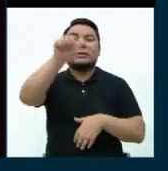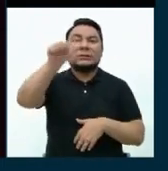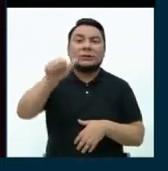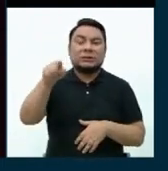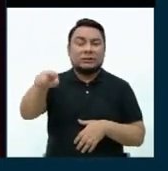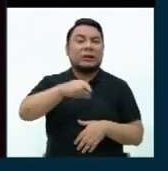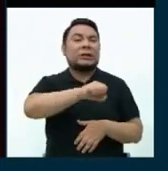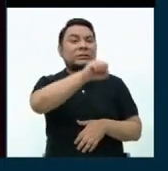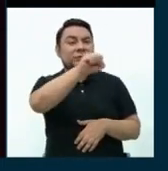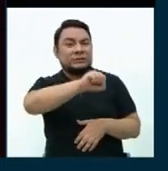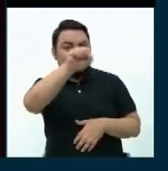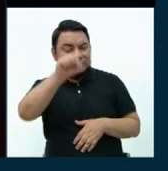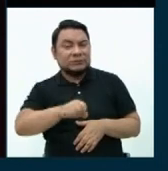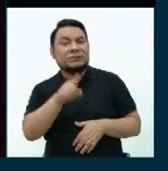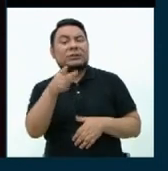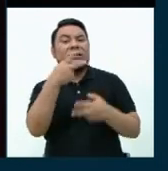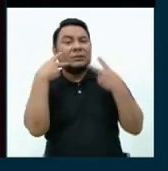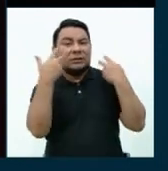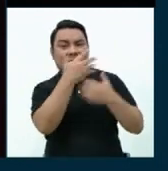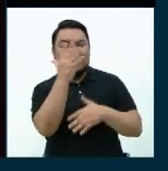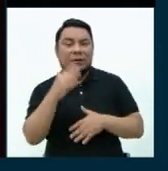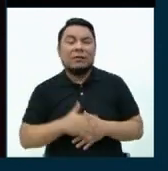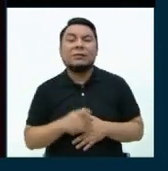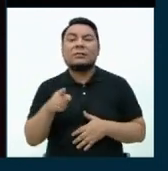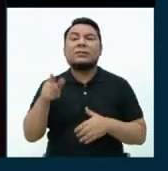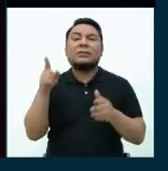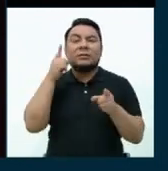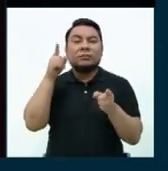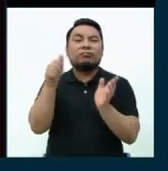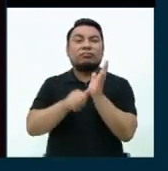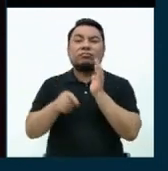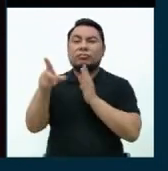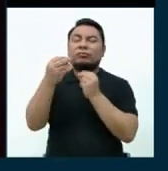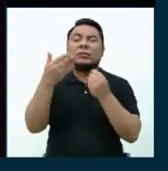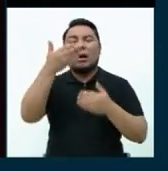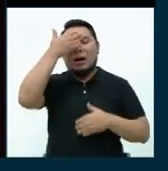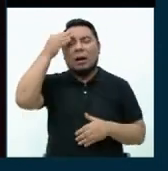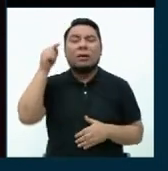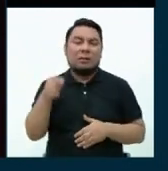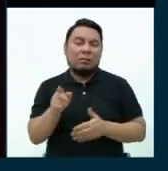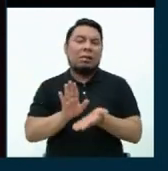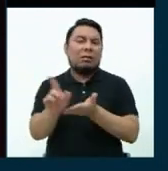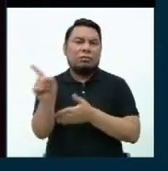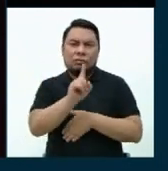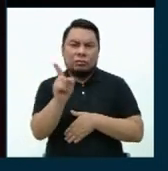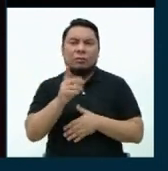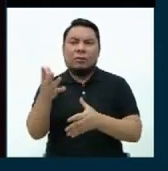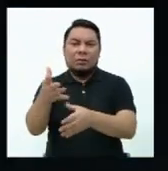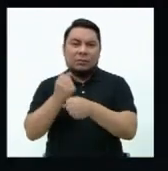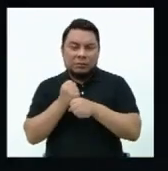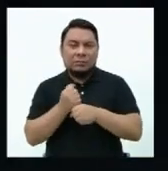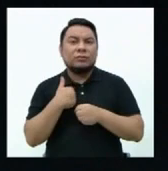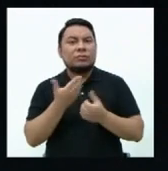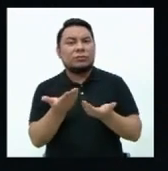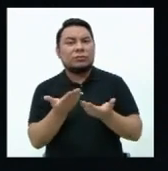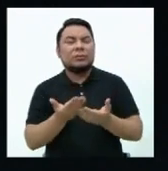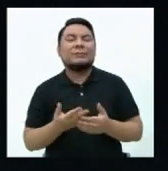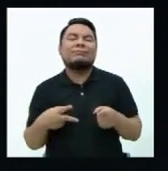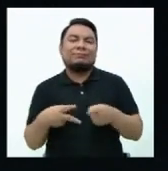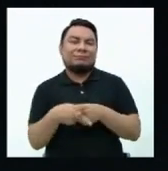hermanos de la sierra, de nuestros hermanos de la selva y nuestros hermanos que muchas veces están olvidados y relegados. Los llamamos a votar.